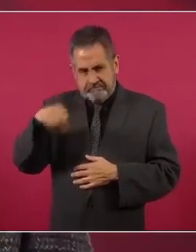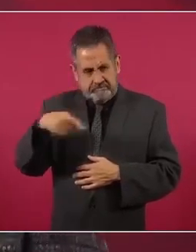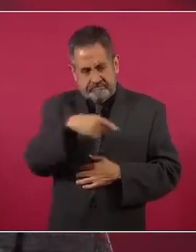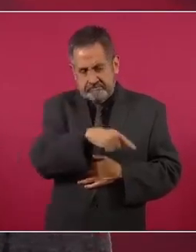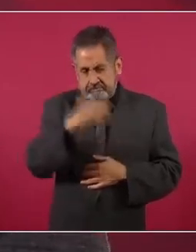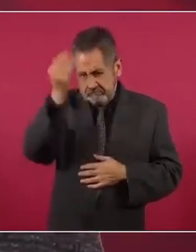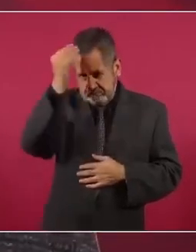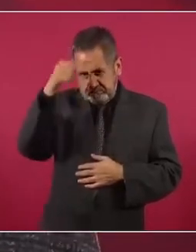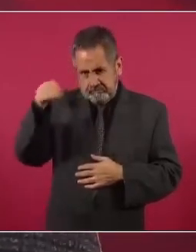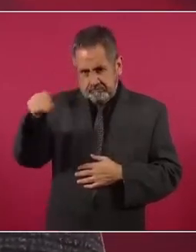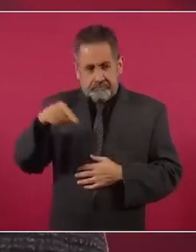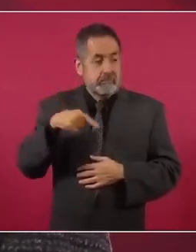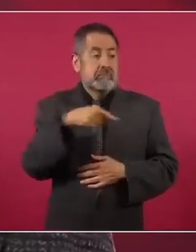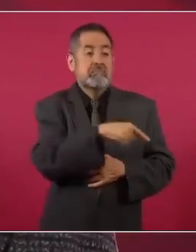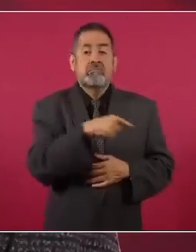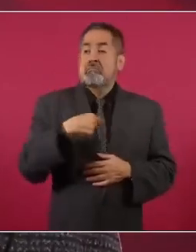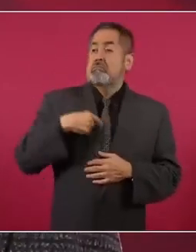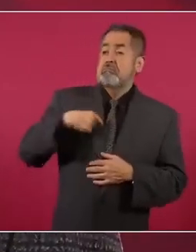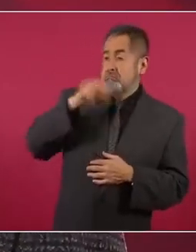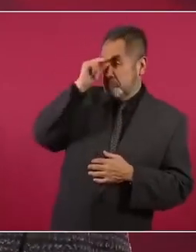porque los sabios son ellos